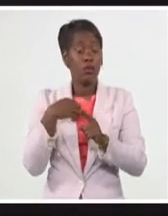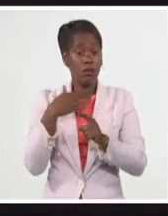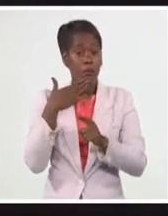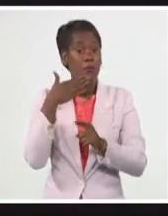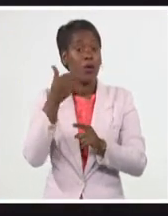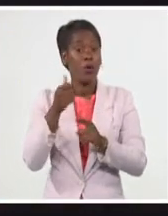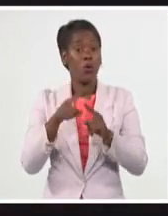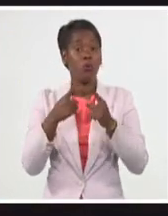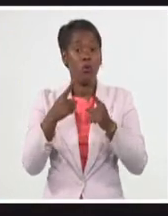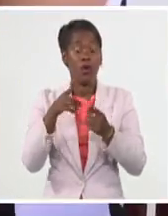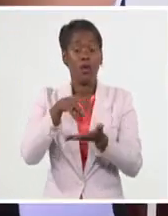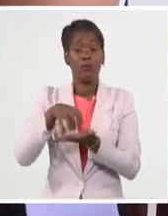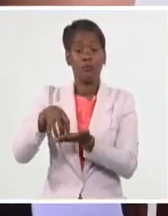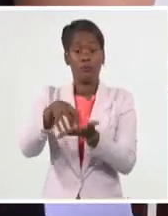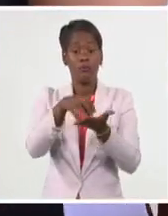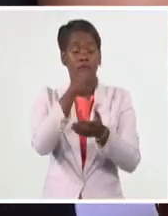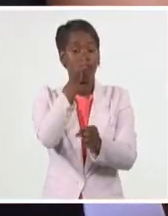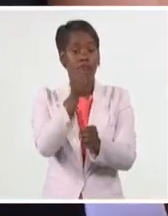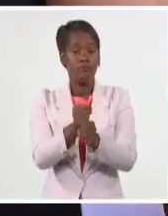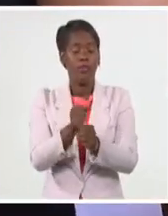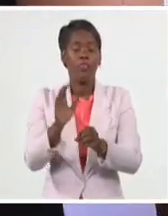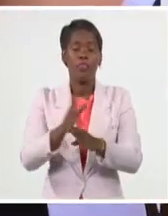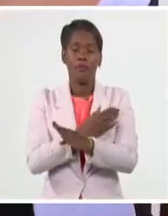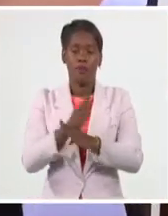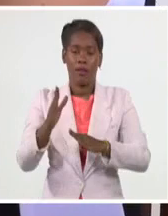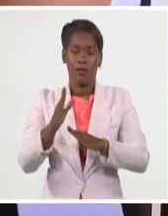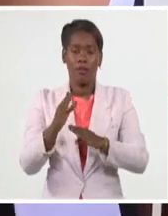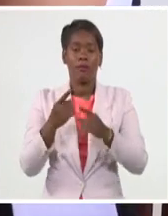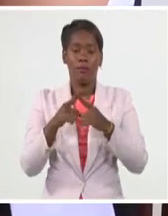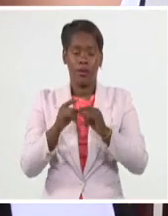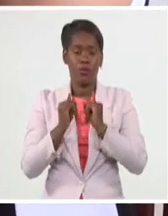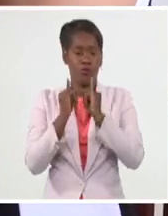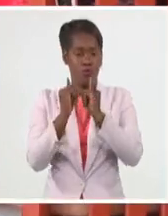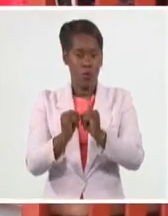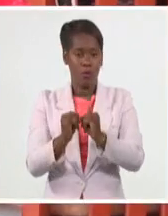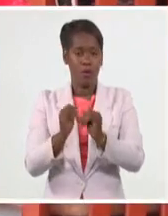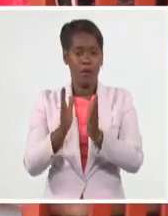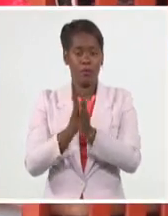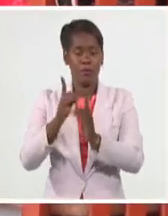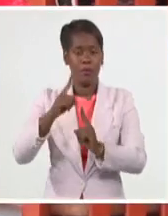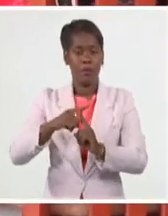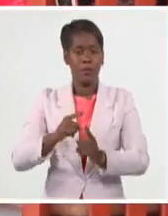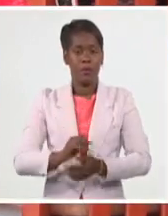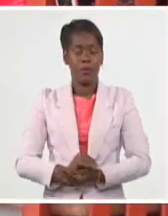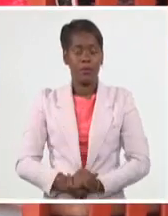cada puesto de labor. En Cárdenas Matanzas, José Antonio Armas y Daniel Santiago Esteban, Sistema Informativo de la Televisión.